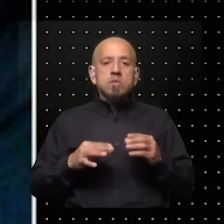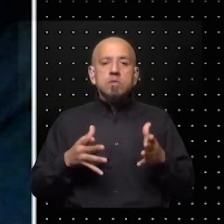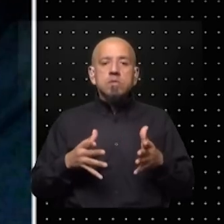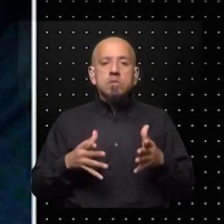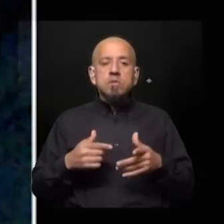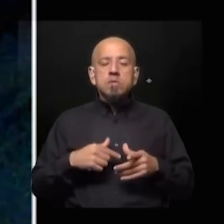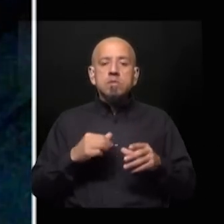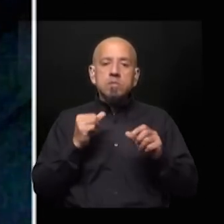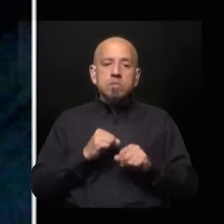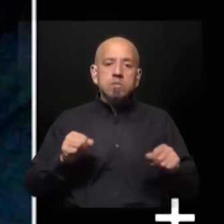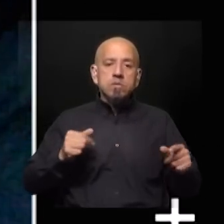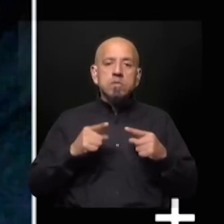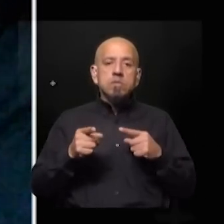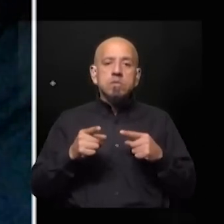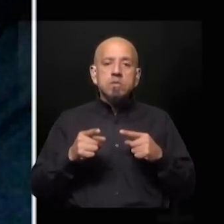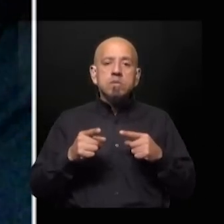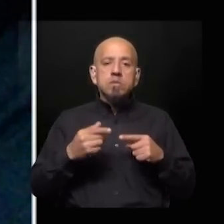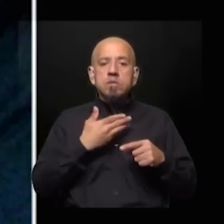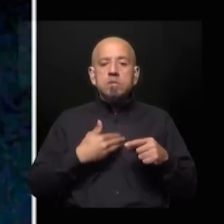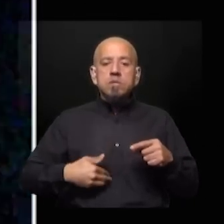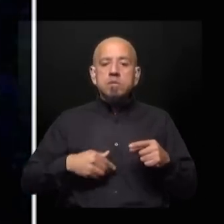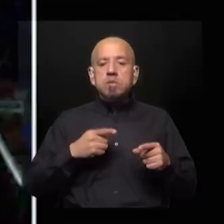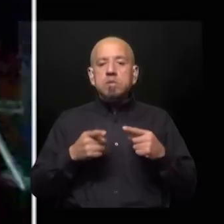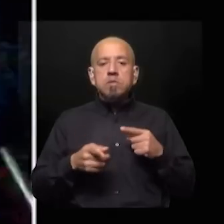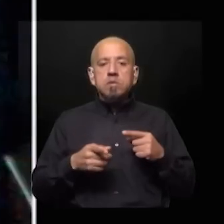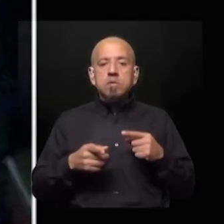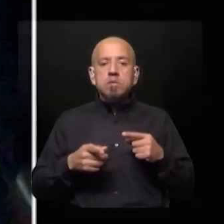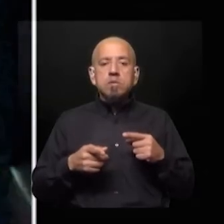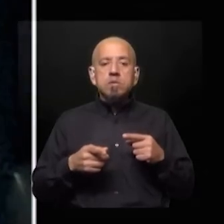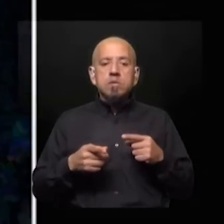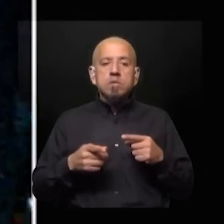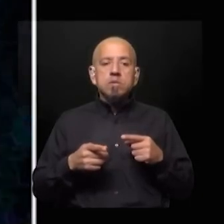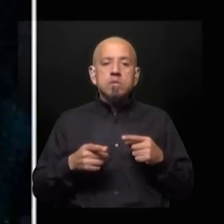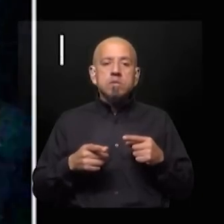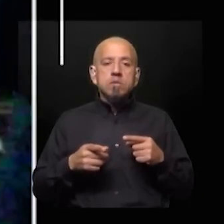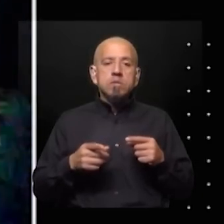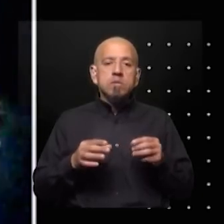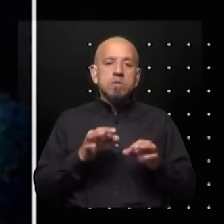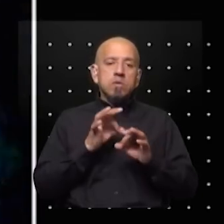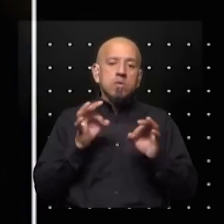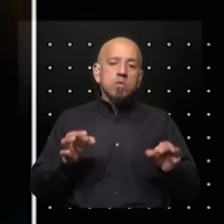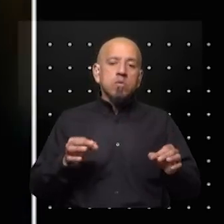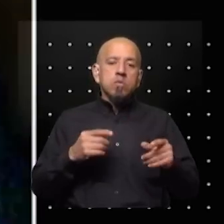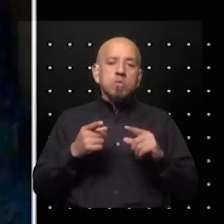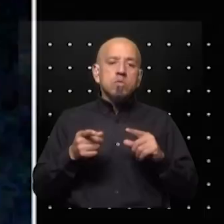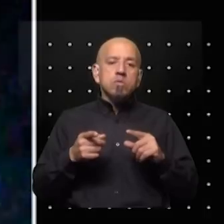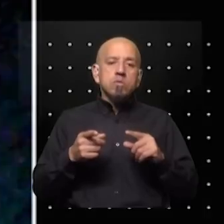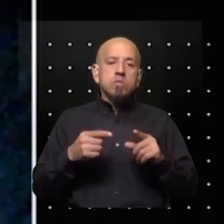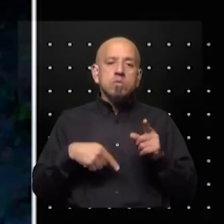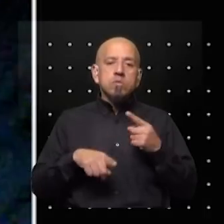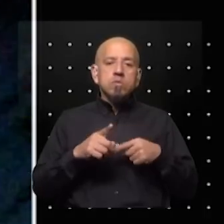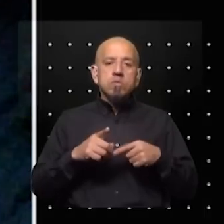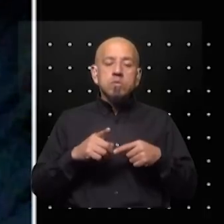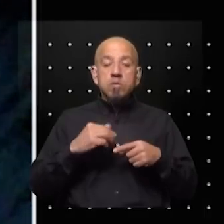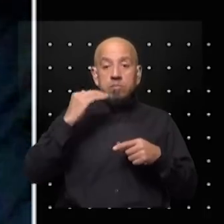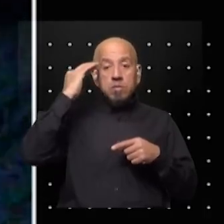restituya al presidente de puesto o digamos o ser eventualmente digamos atacada militarmente